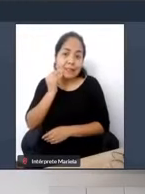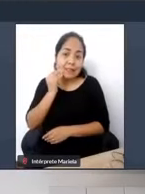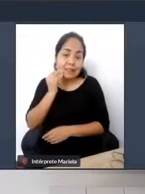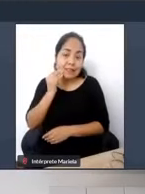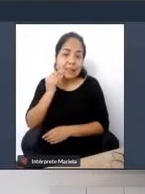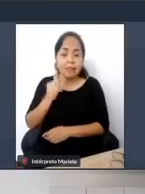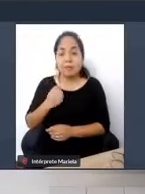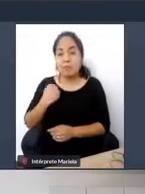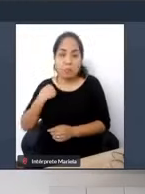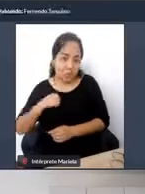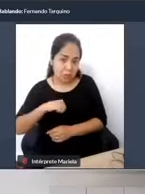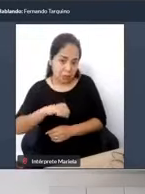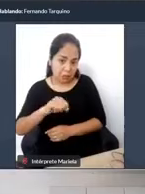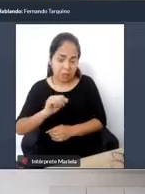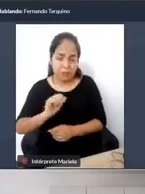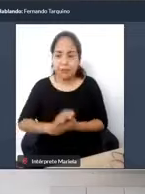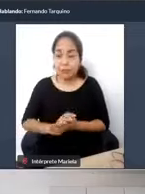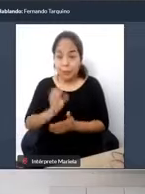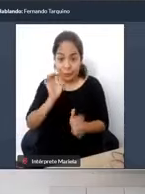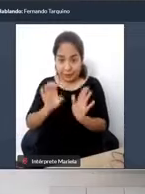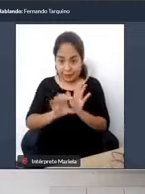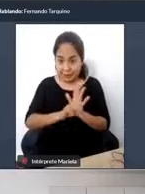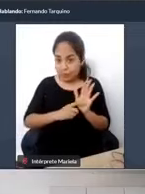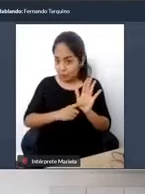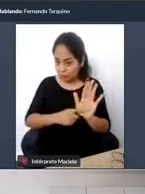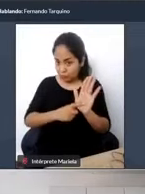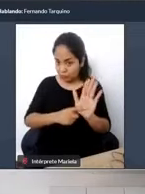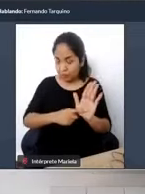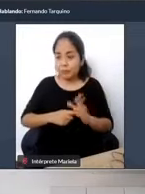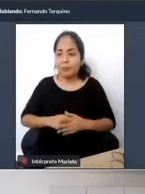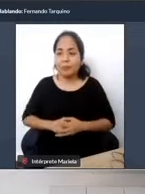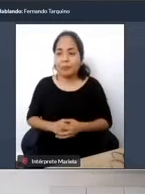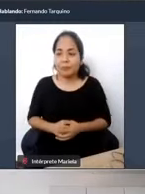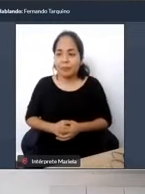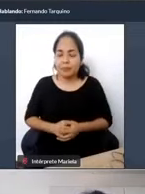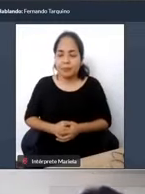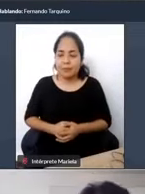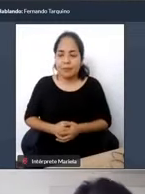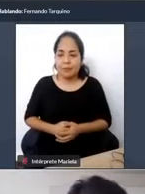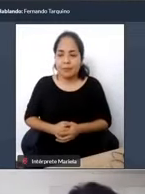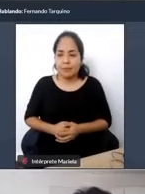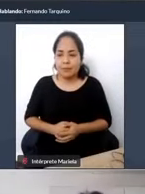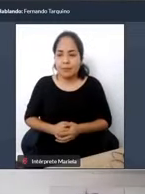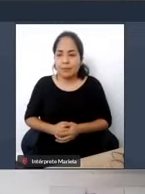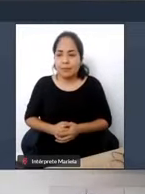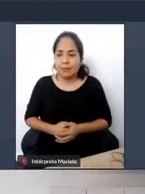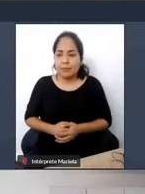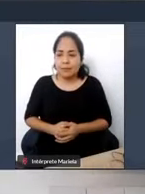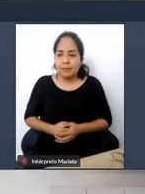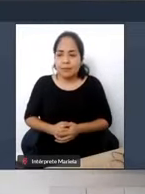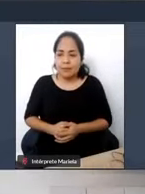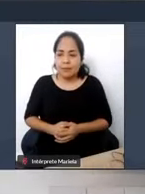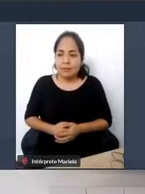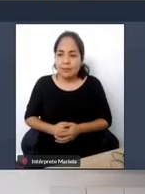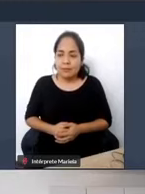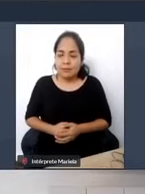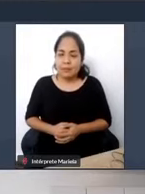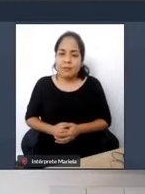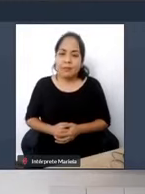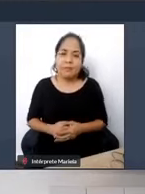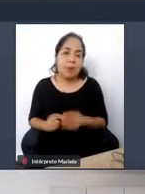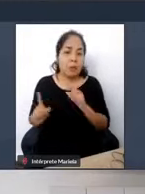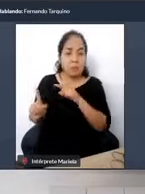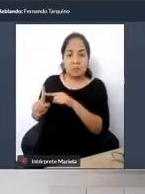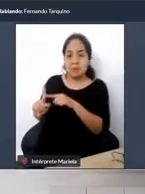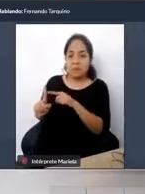el ejemplo es que que Andy Andy cualquiera de nosotros puede ser